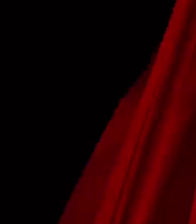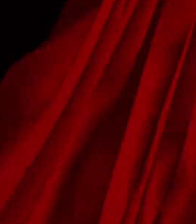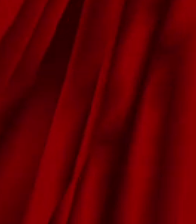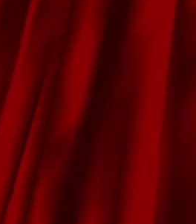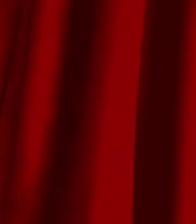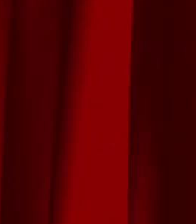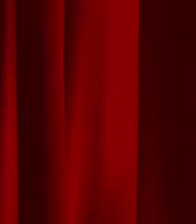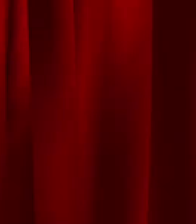¡Gracias! ¡Gracias! ¡Gracias!